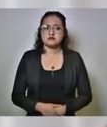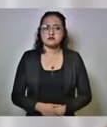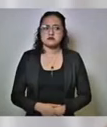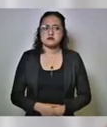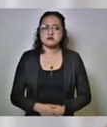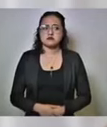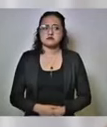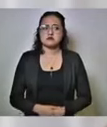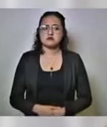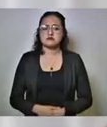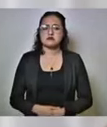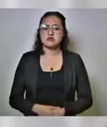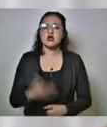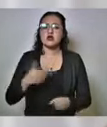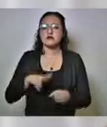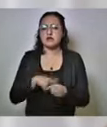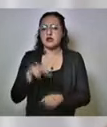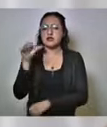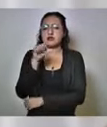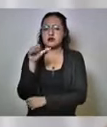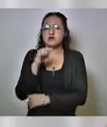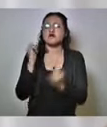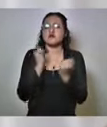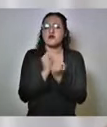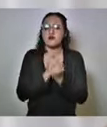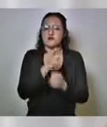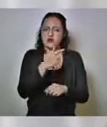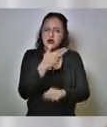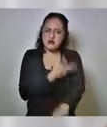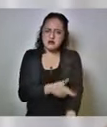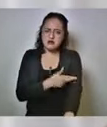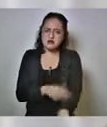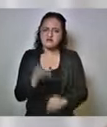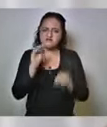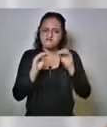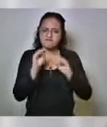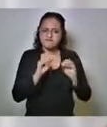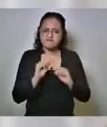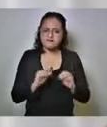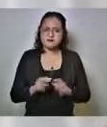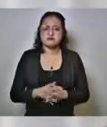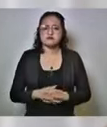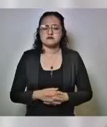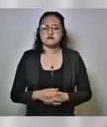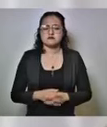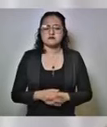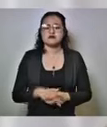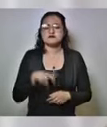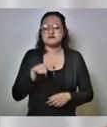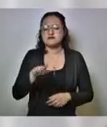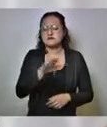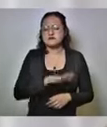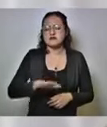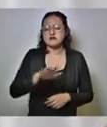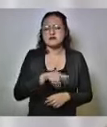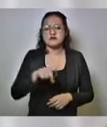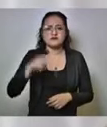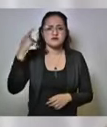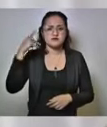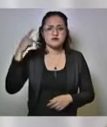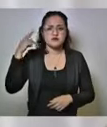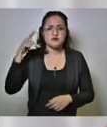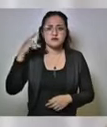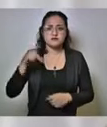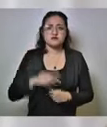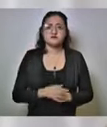de Atlixco que están en proceso todo ello porque es en la zona aquí en Puebla